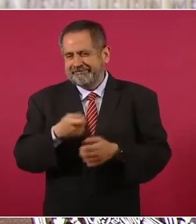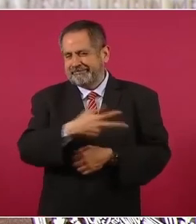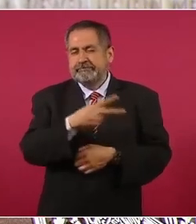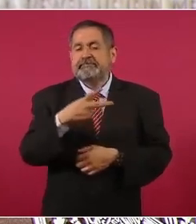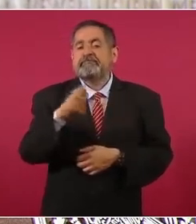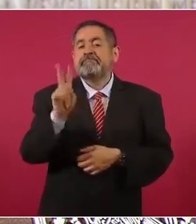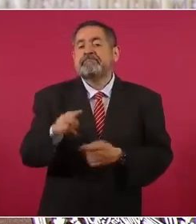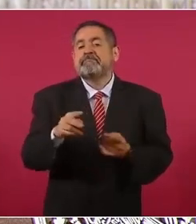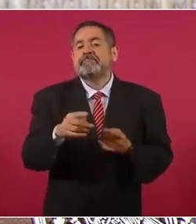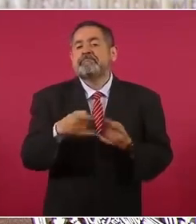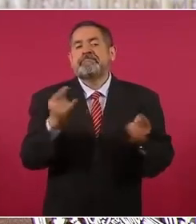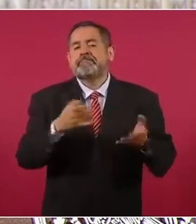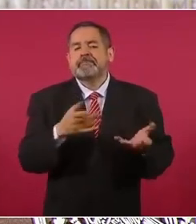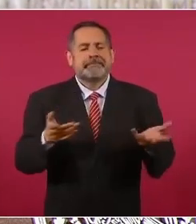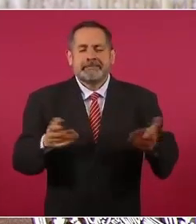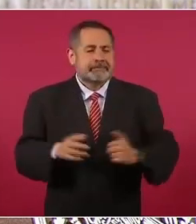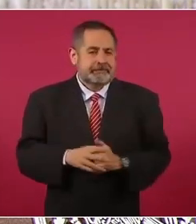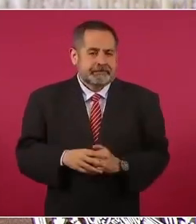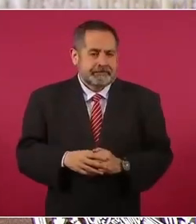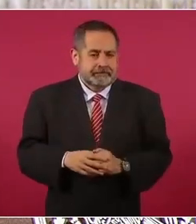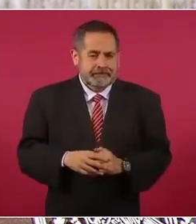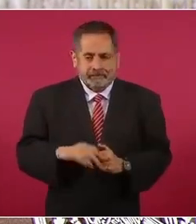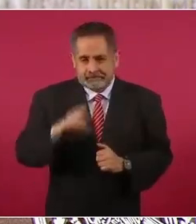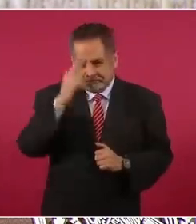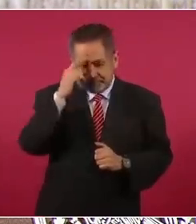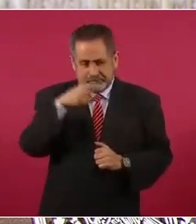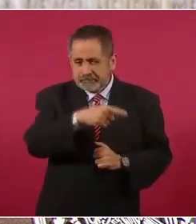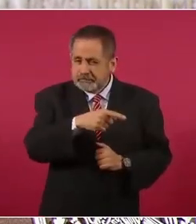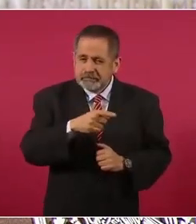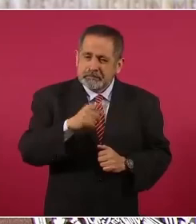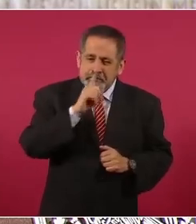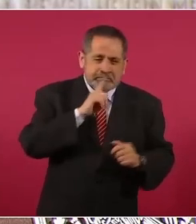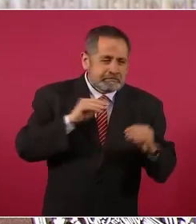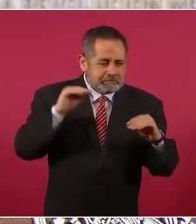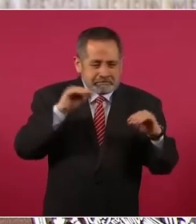Imagínense lo que ha costado